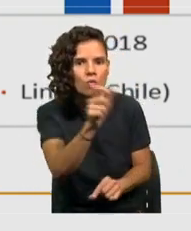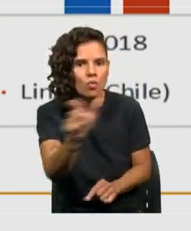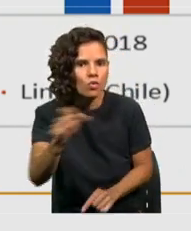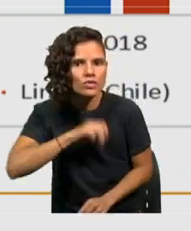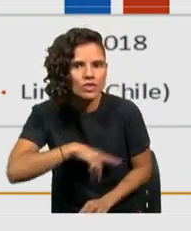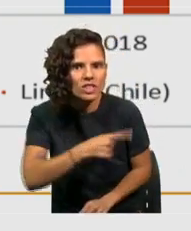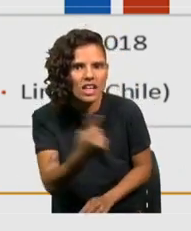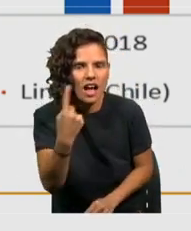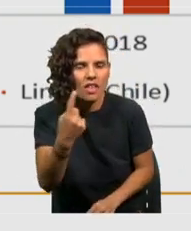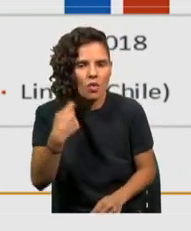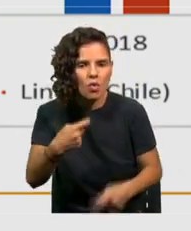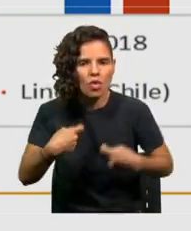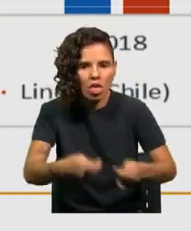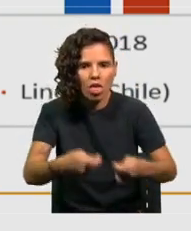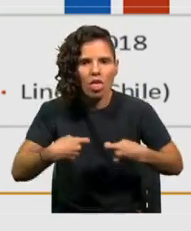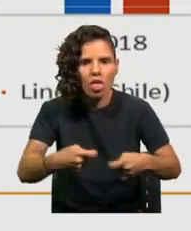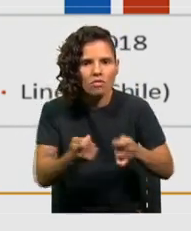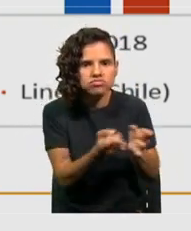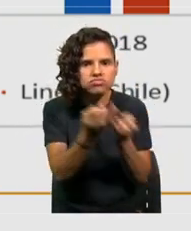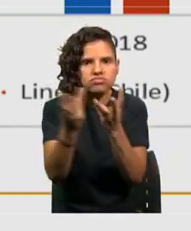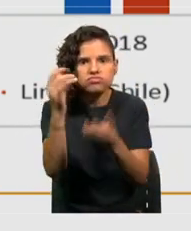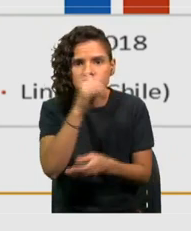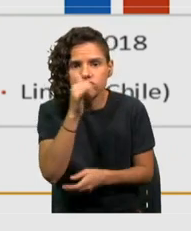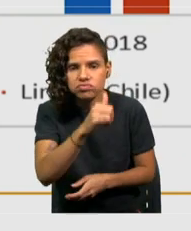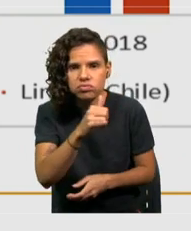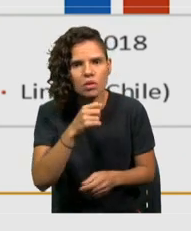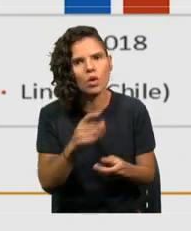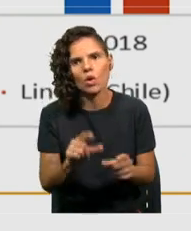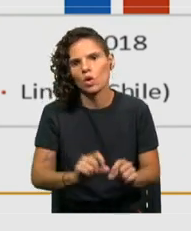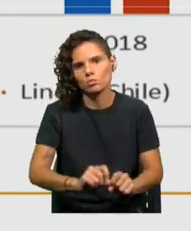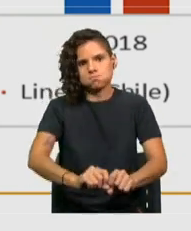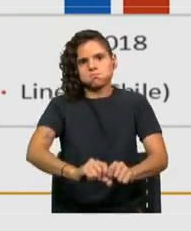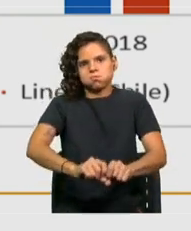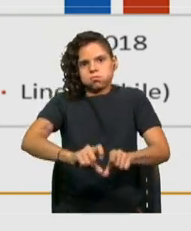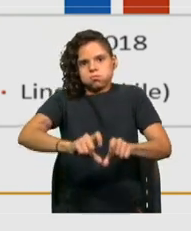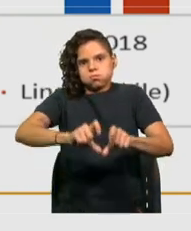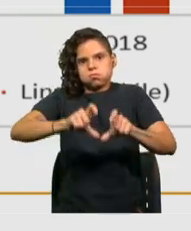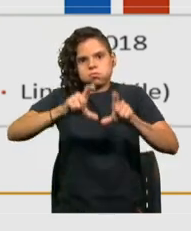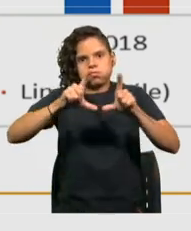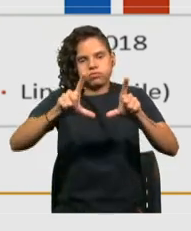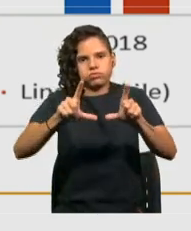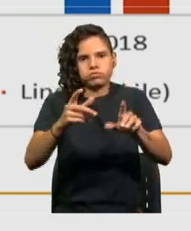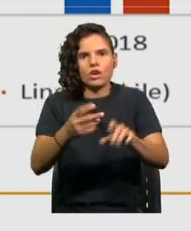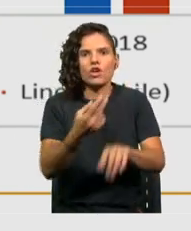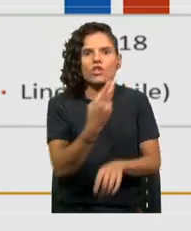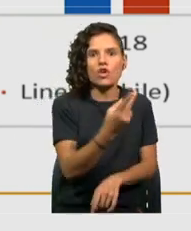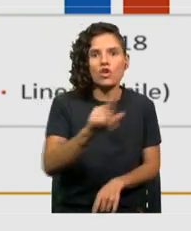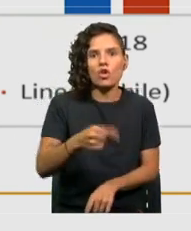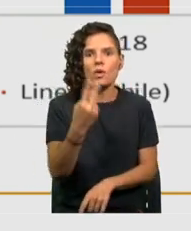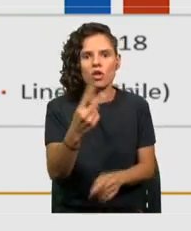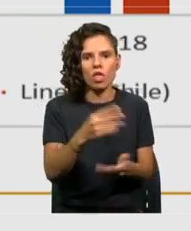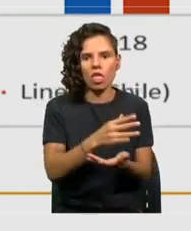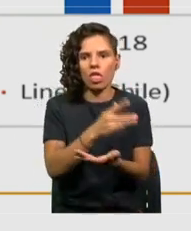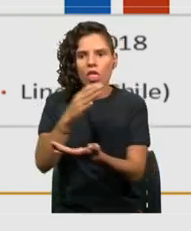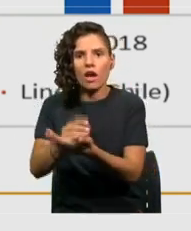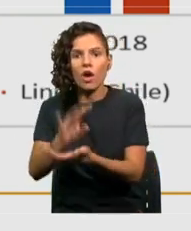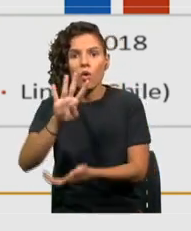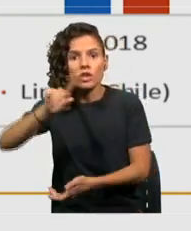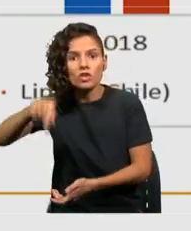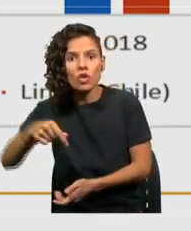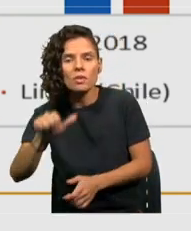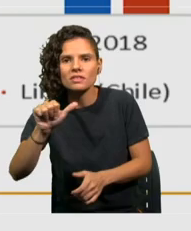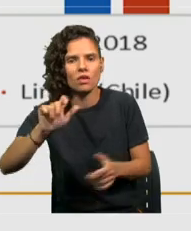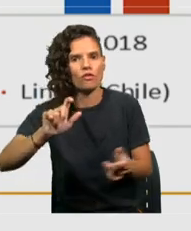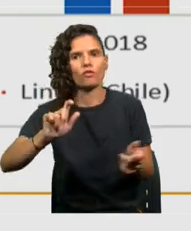produce de contaminación atmosférica ha ido incrementando de 2,2 a 4,6 en el